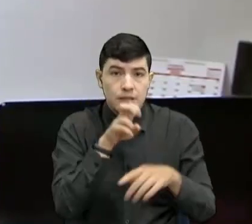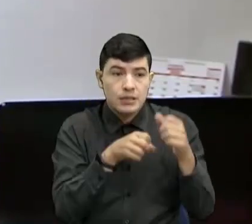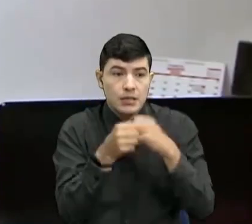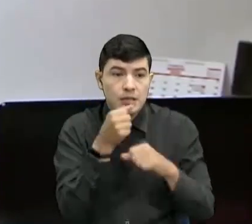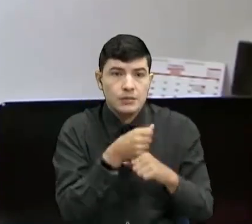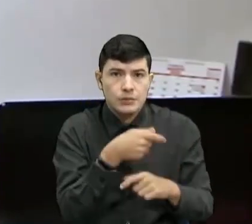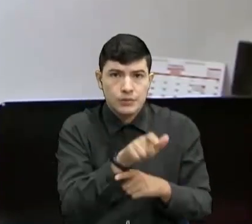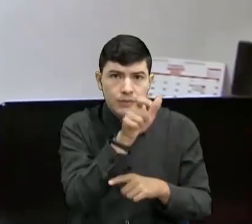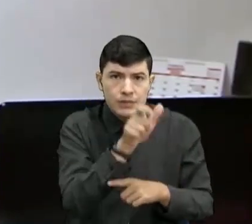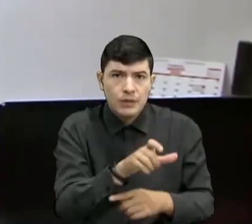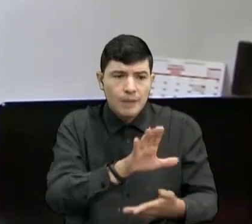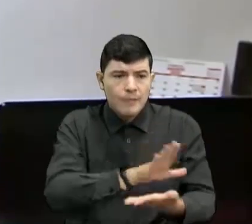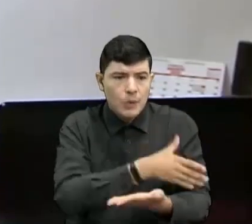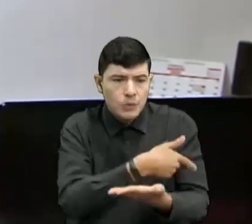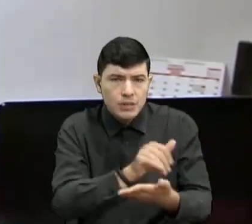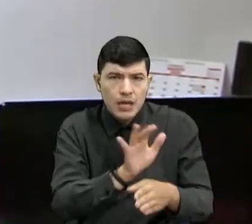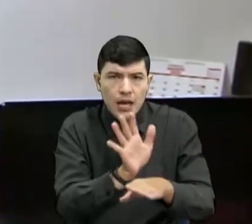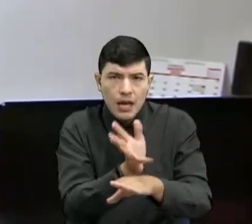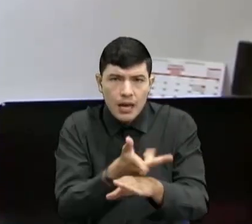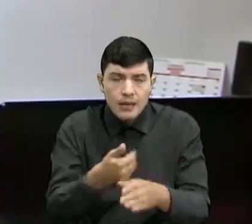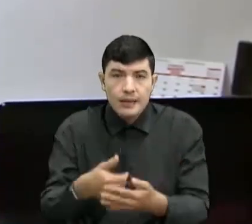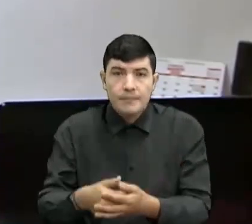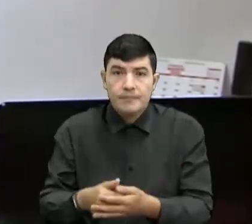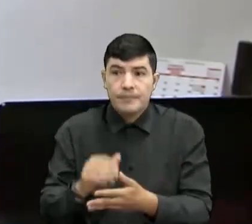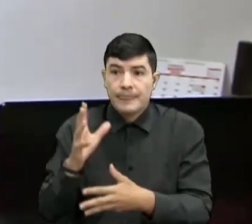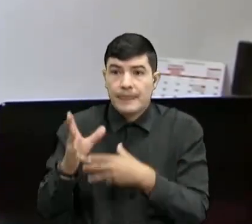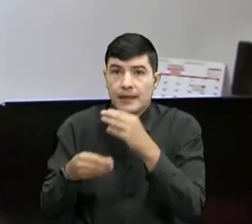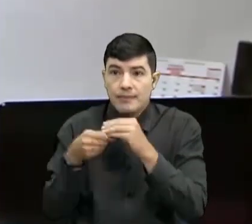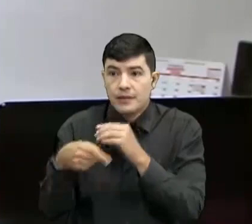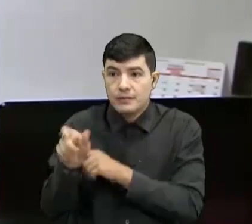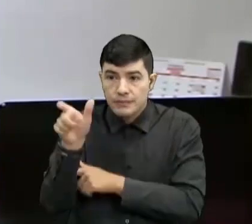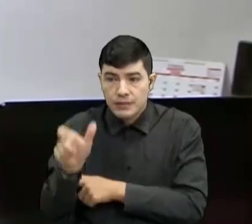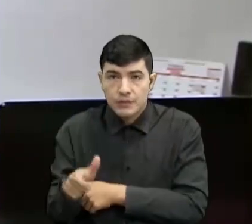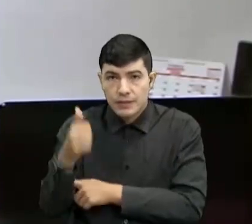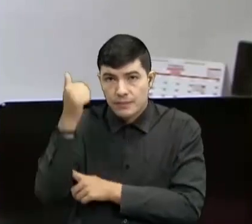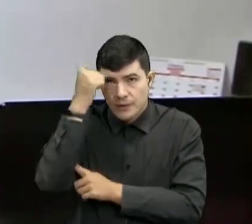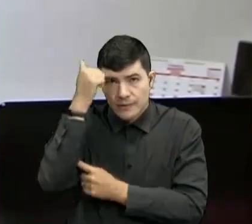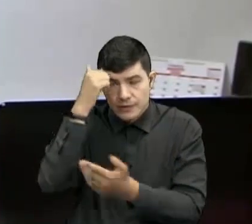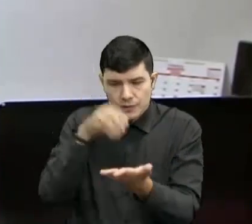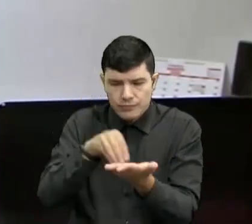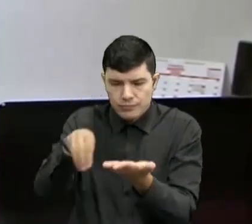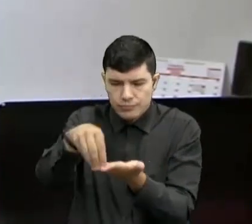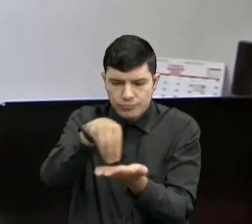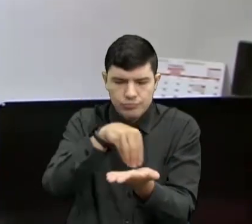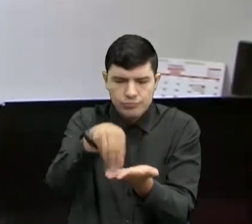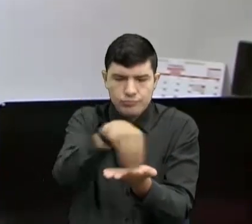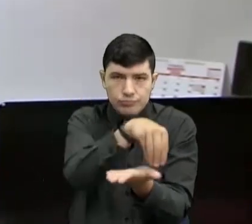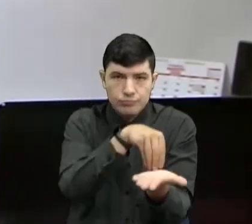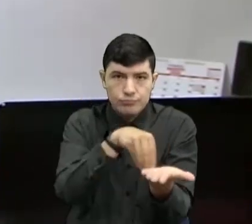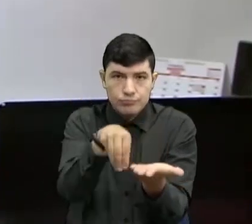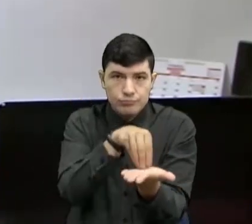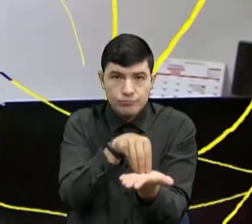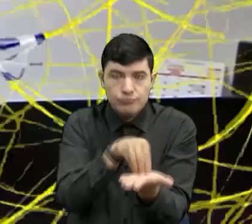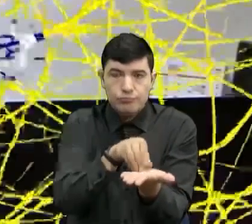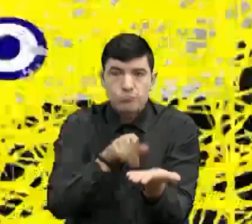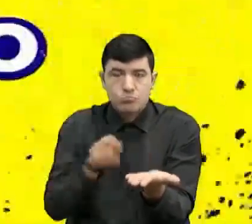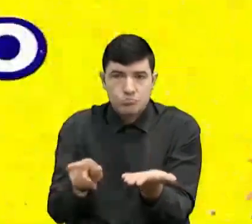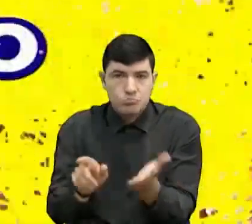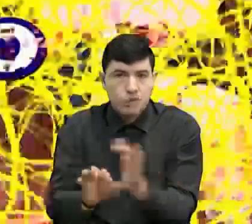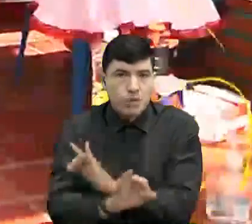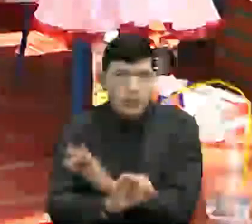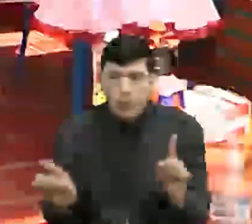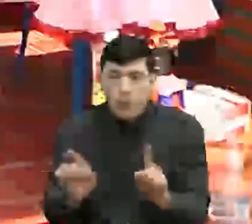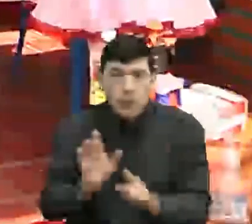música y artística, tenemos un profesor de ajedrez, tampoco hay en ninguna institución de